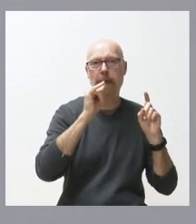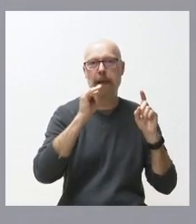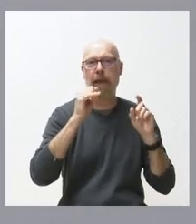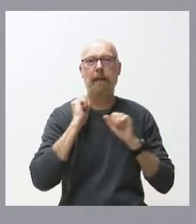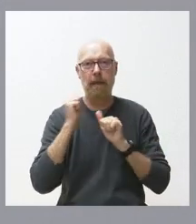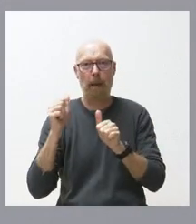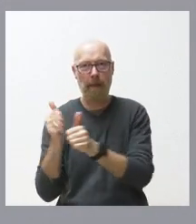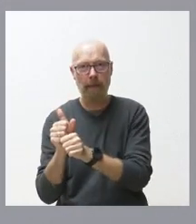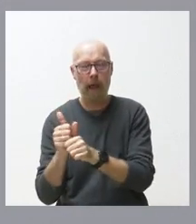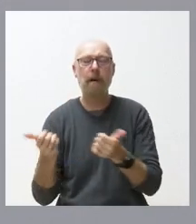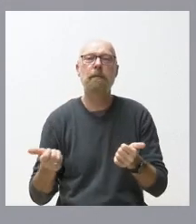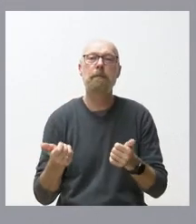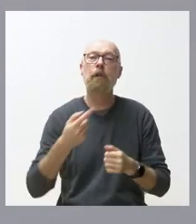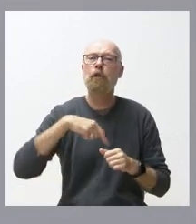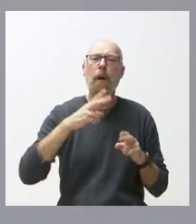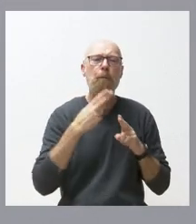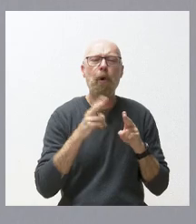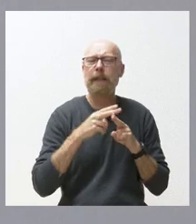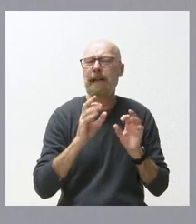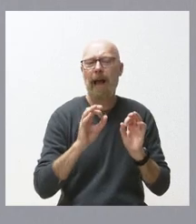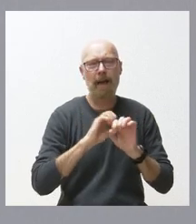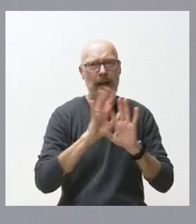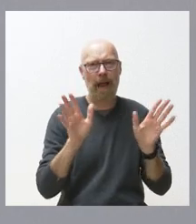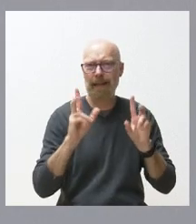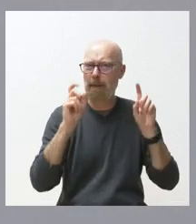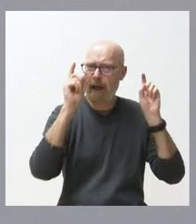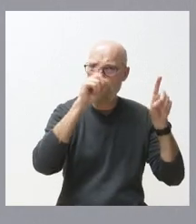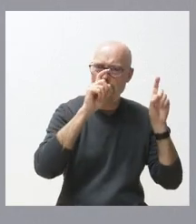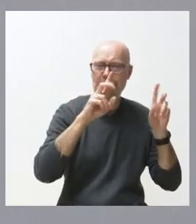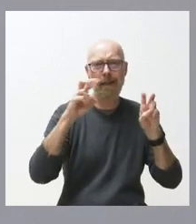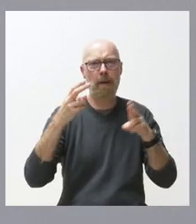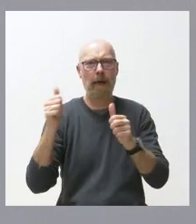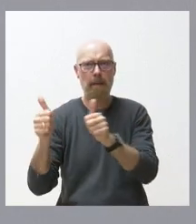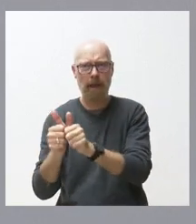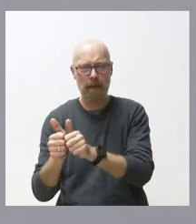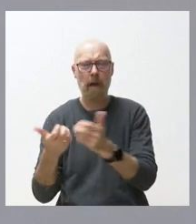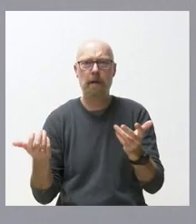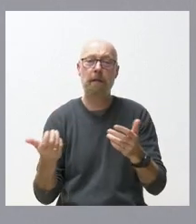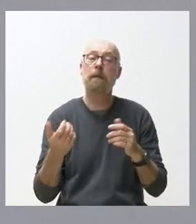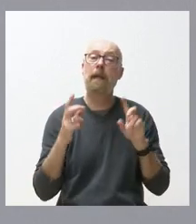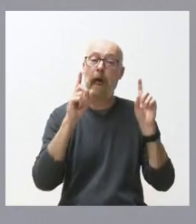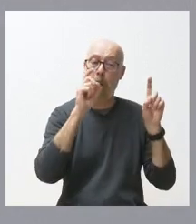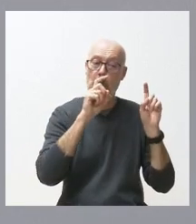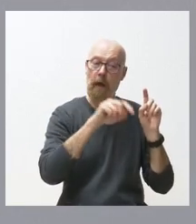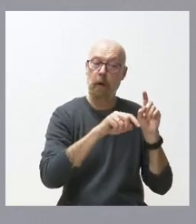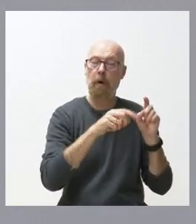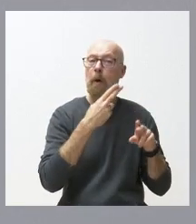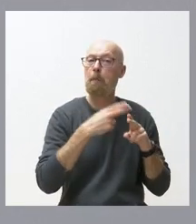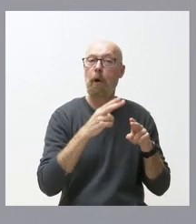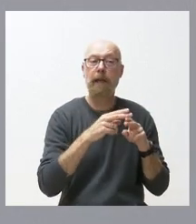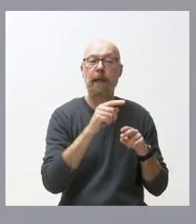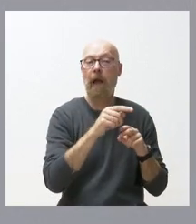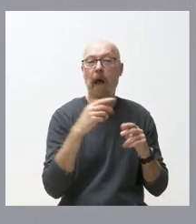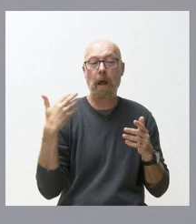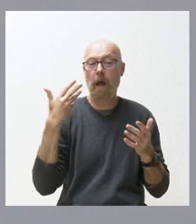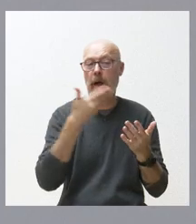y nosotros tenemos una política muy clara en materia de educación y en materia de dependencia en materia de educación es una política que nos ha llevado a ser los primeros